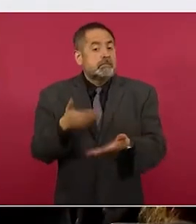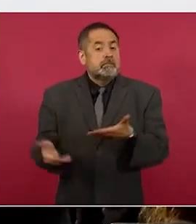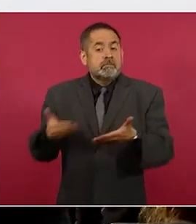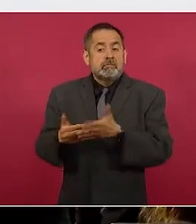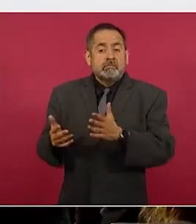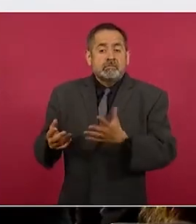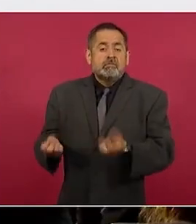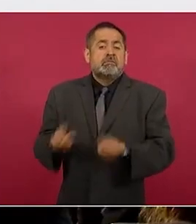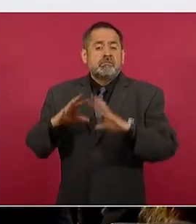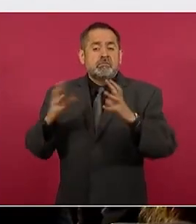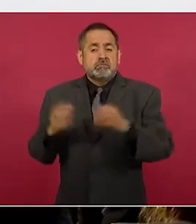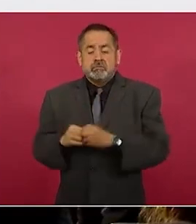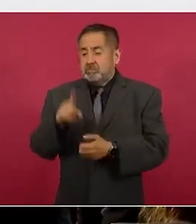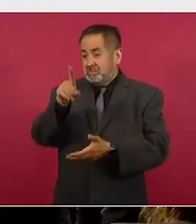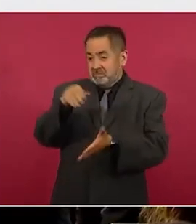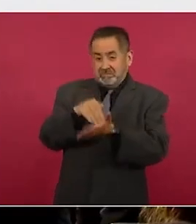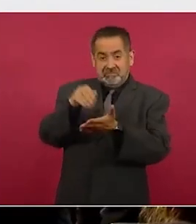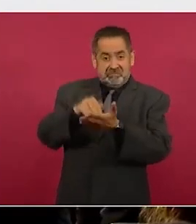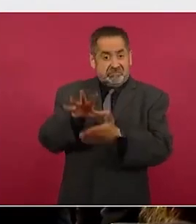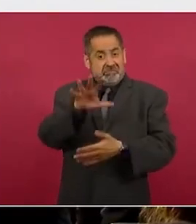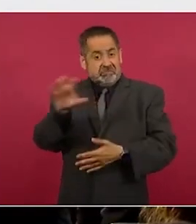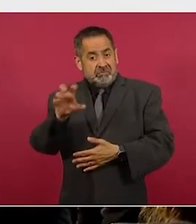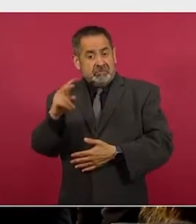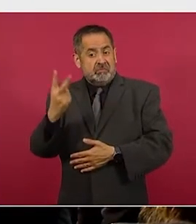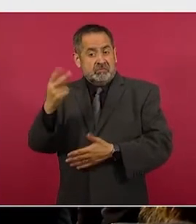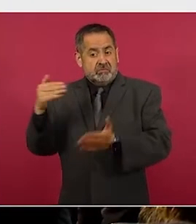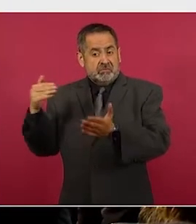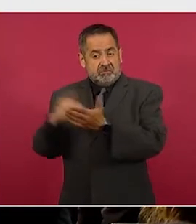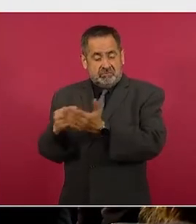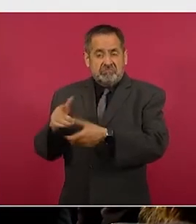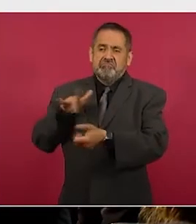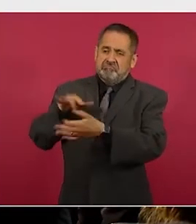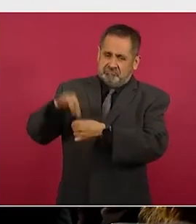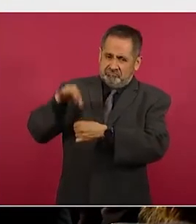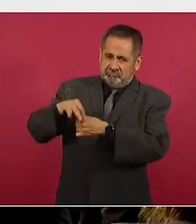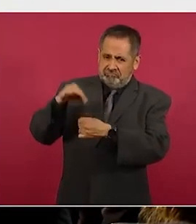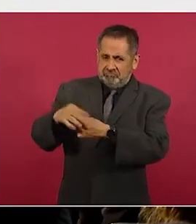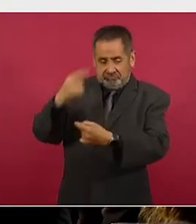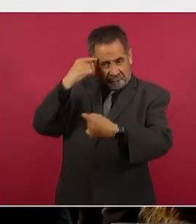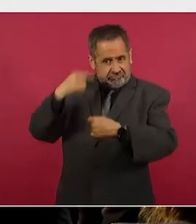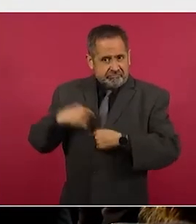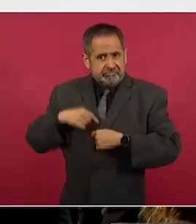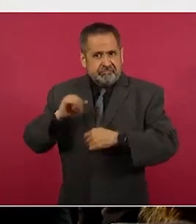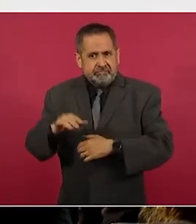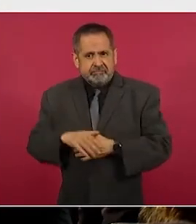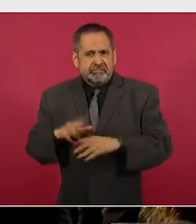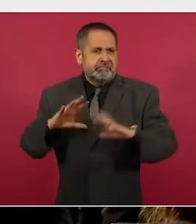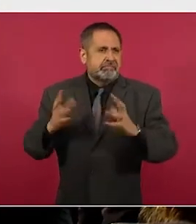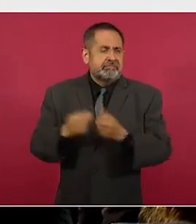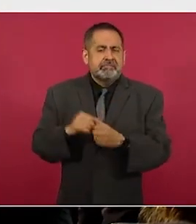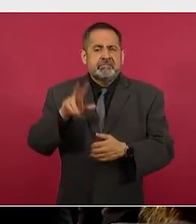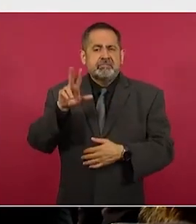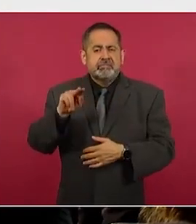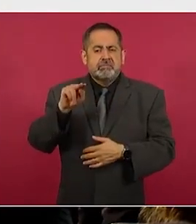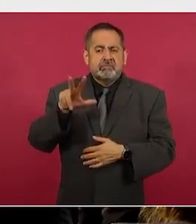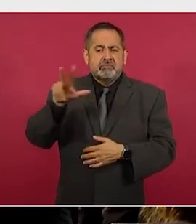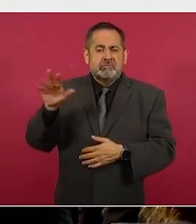participaron un millón 502 mil y 88 por ciento.